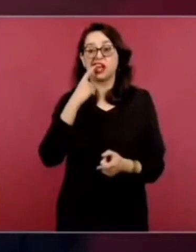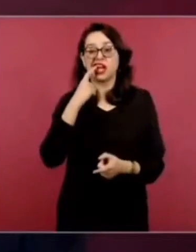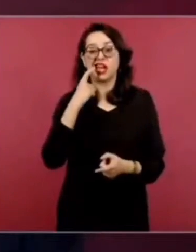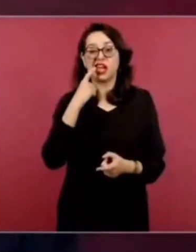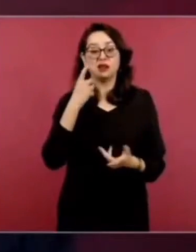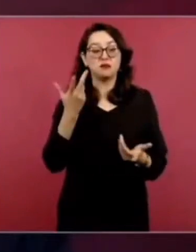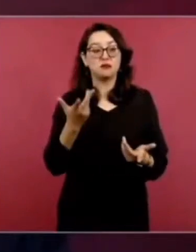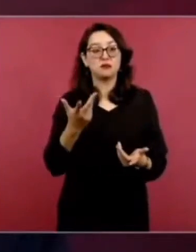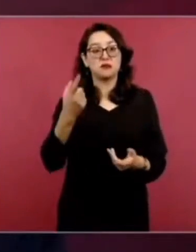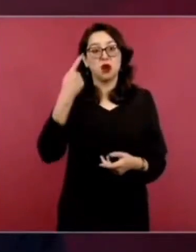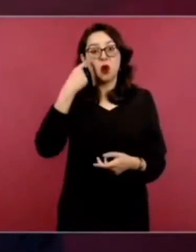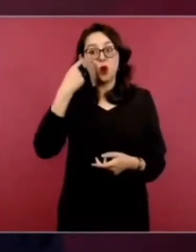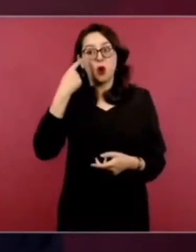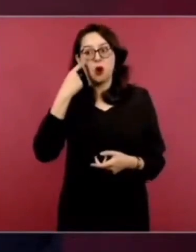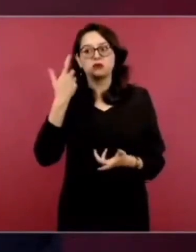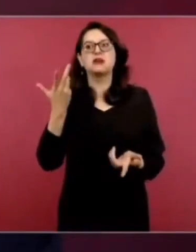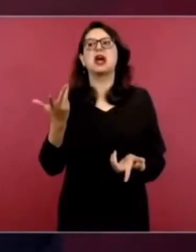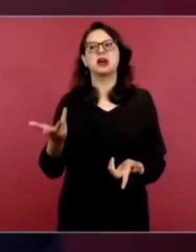no creo en eso.